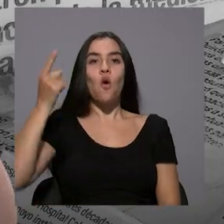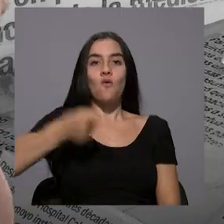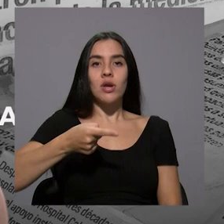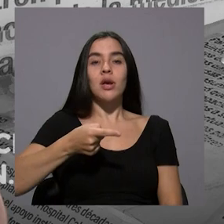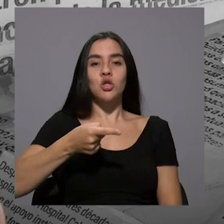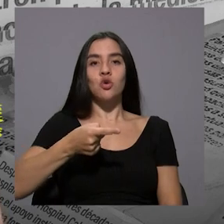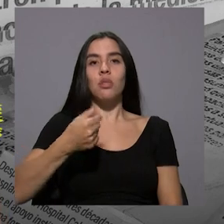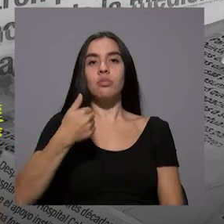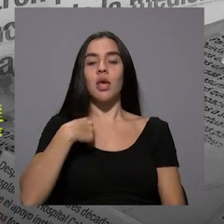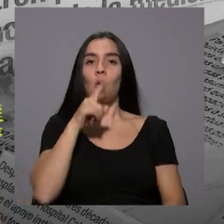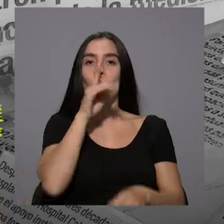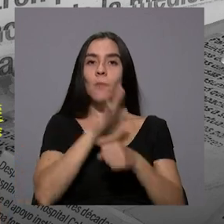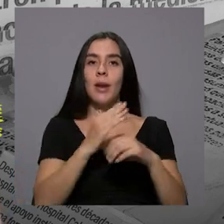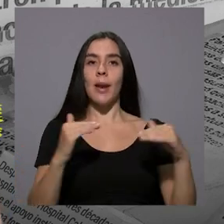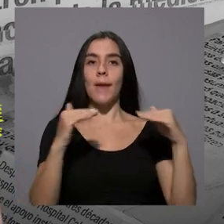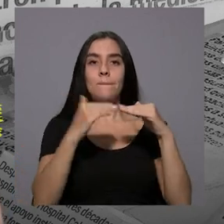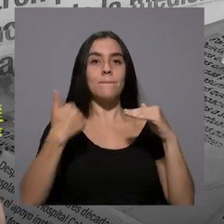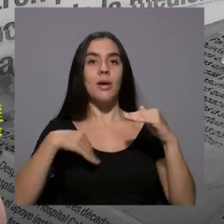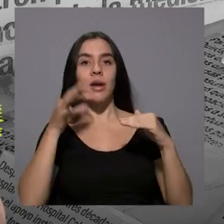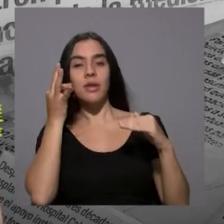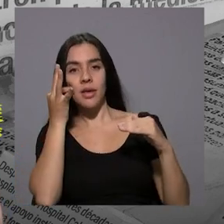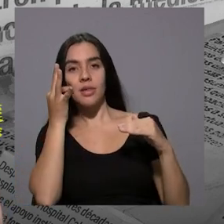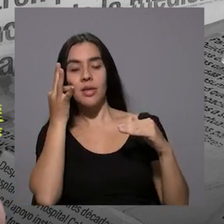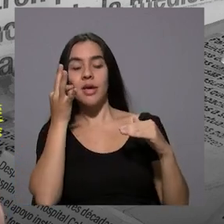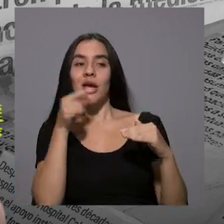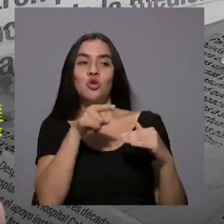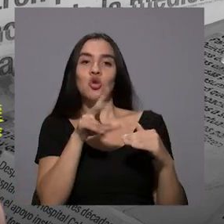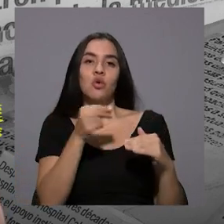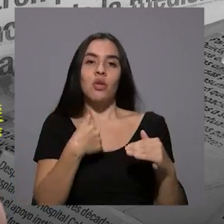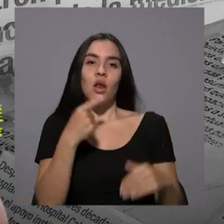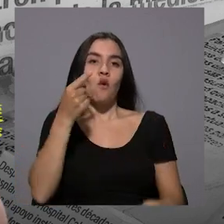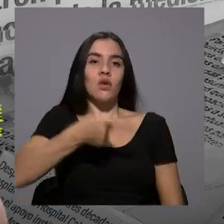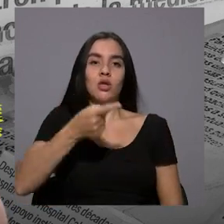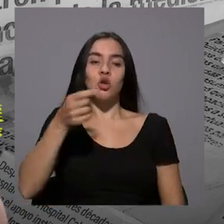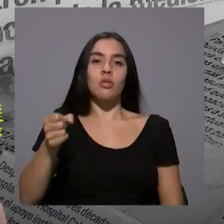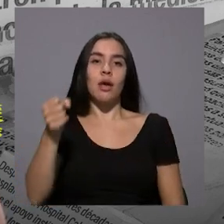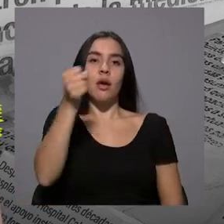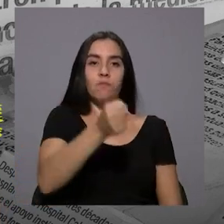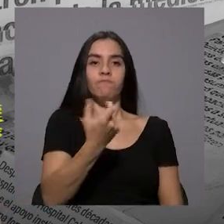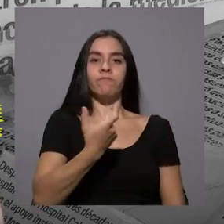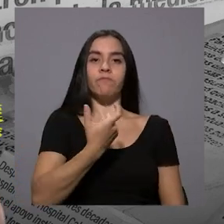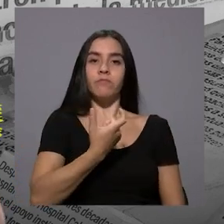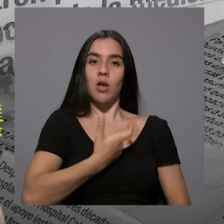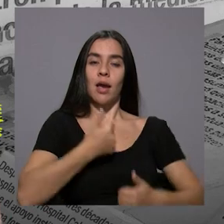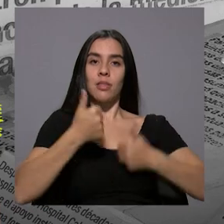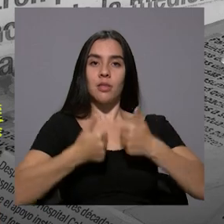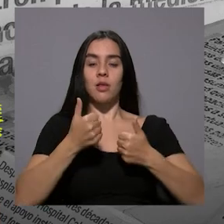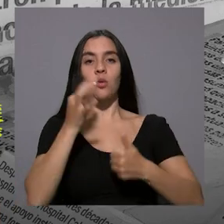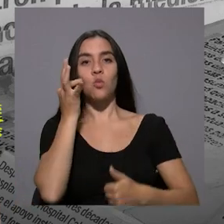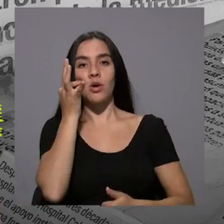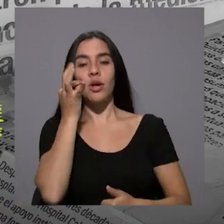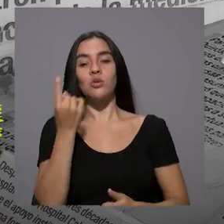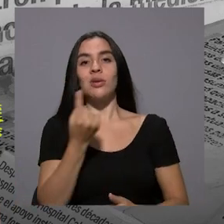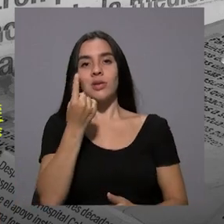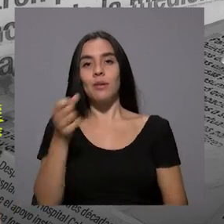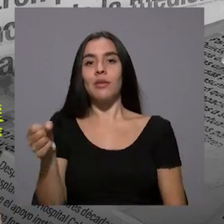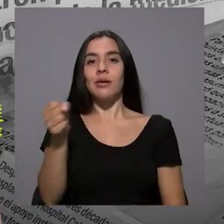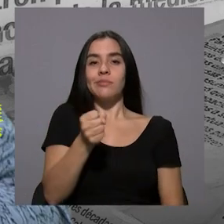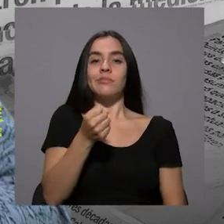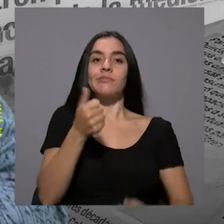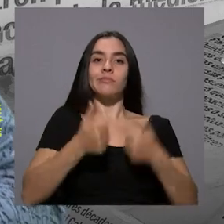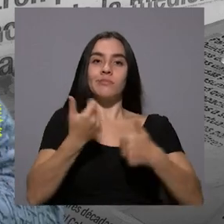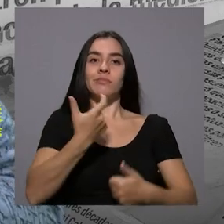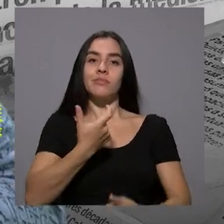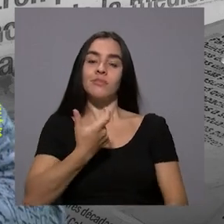en el plano horizontal, no tienen por qué postular mujeres. Y la tendencia los lleva a mantener liderazgos más masculinos.